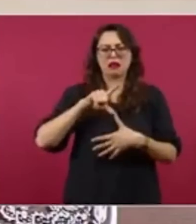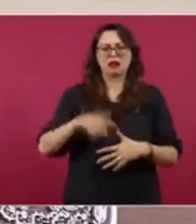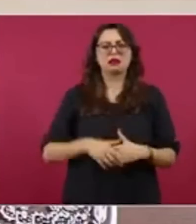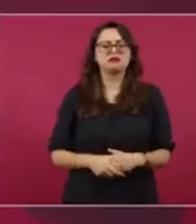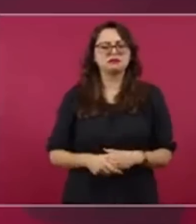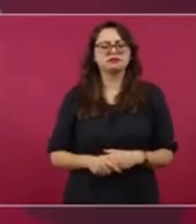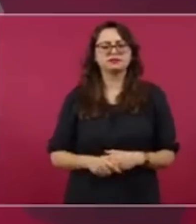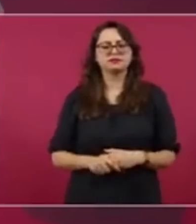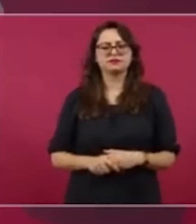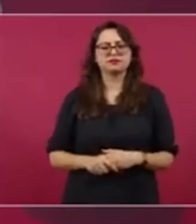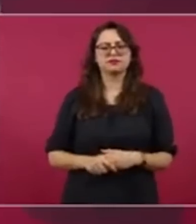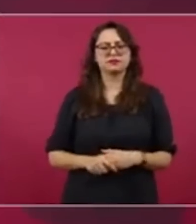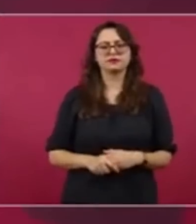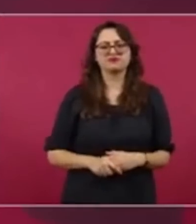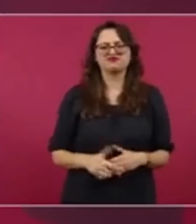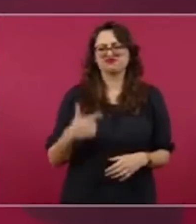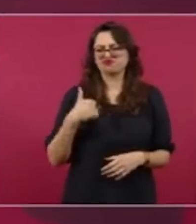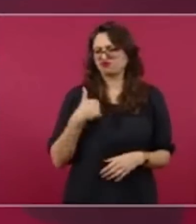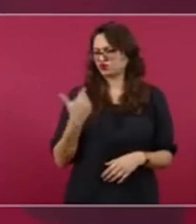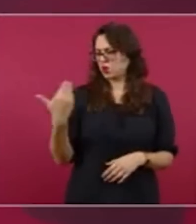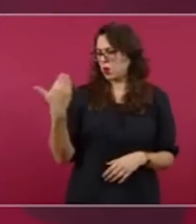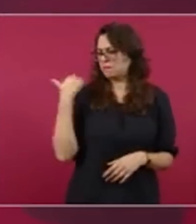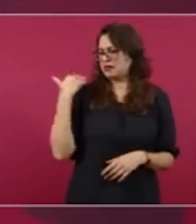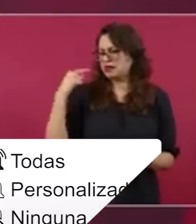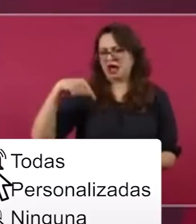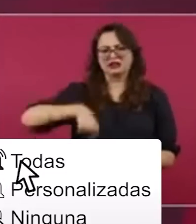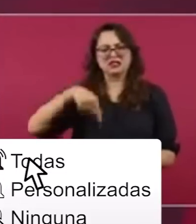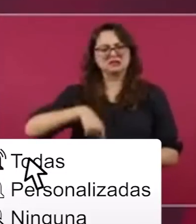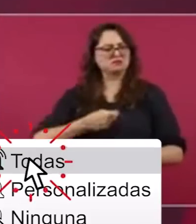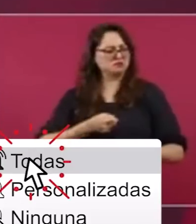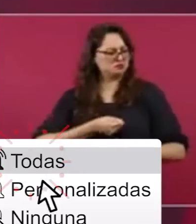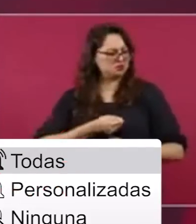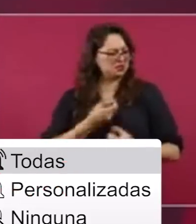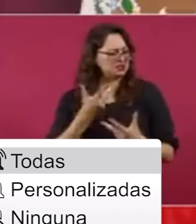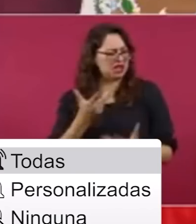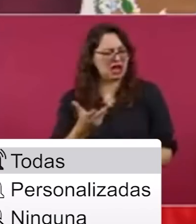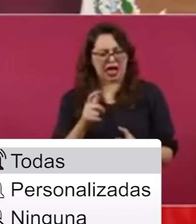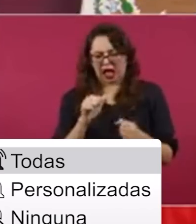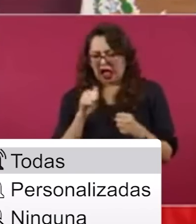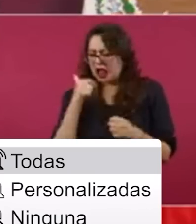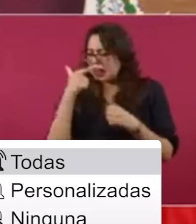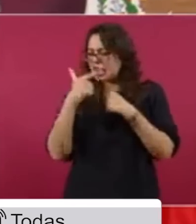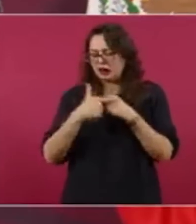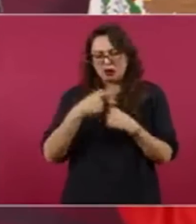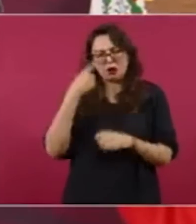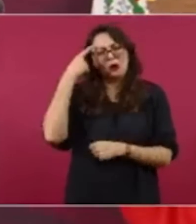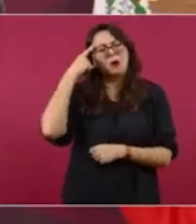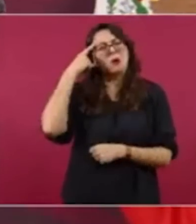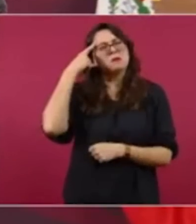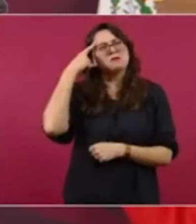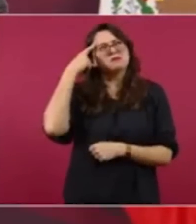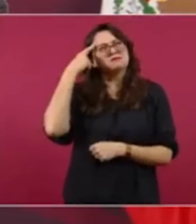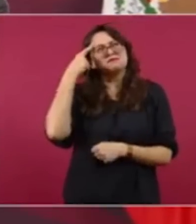atención, hice un comentario aquí acerca de un